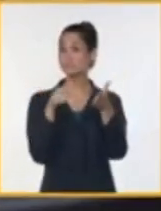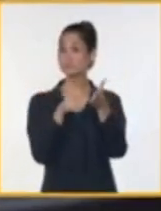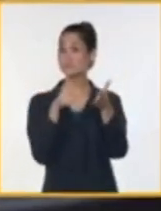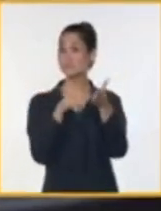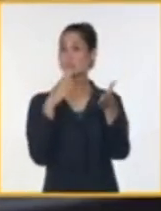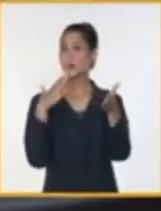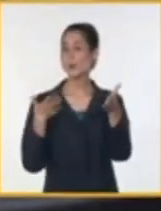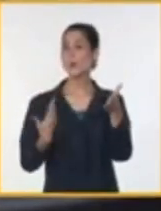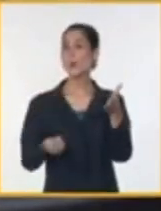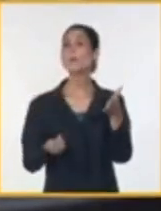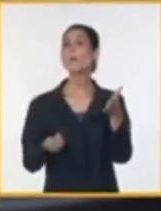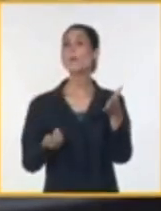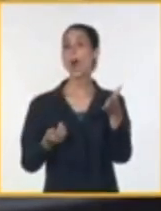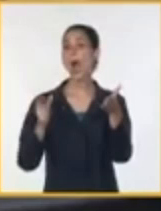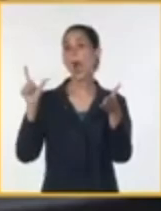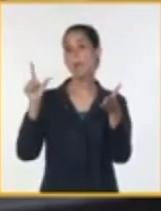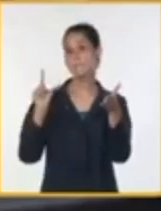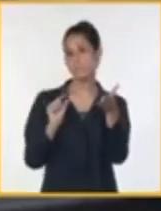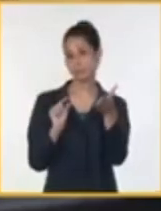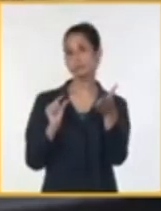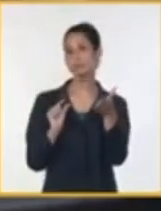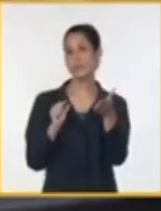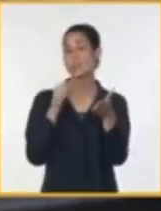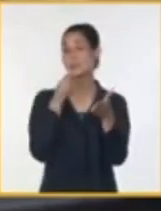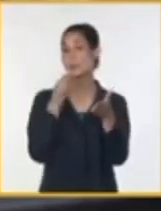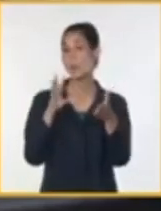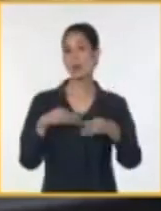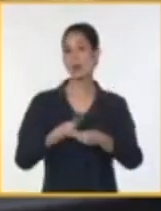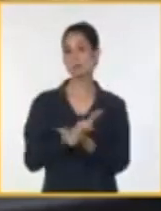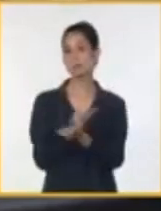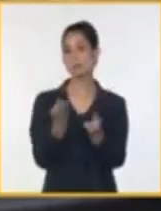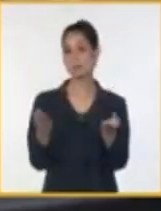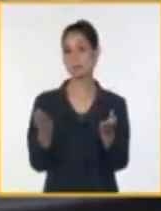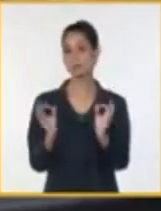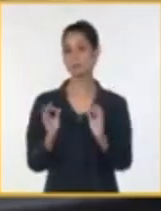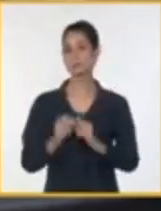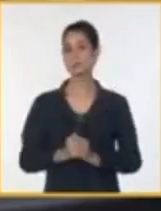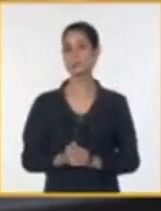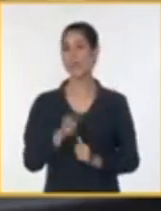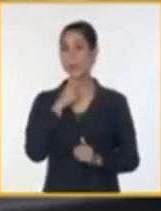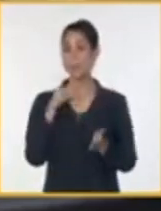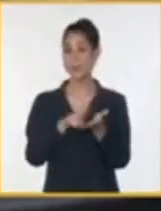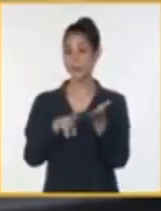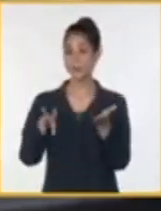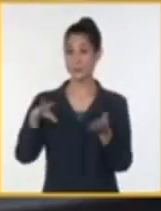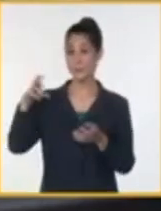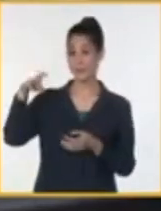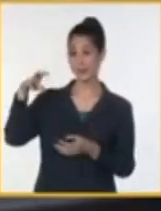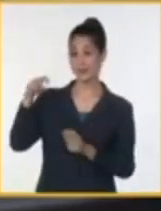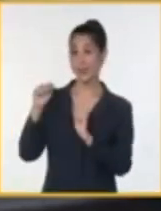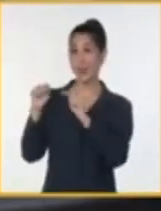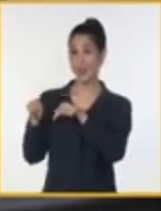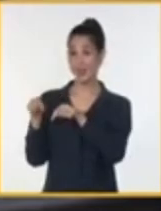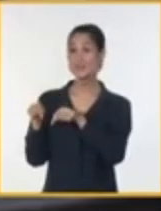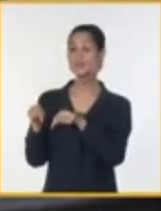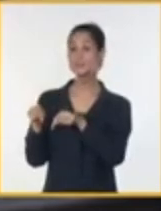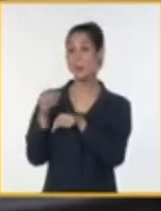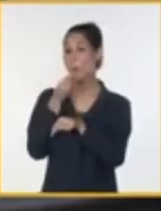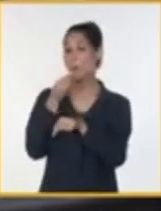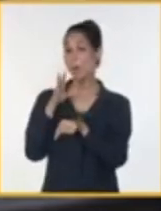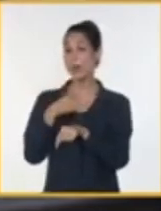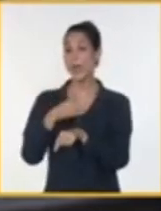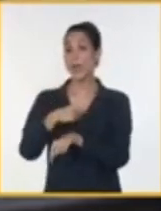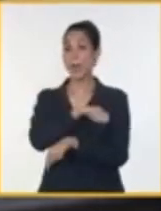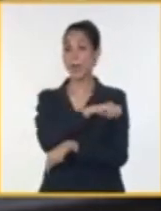variable oferta en todas nuestras instalaciones, como observamos ya en el trabajo anterior en Pinal del Río, que nos permitan que la